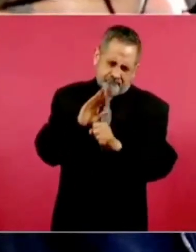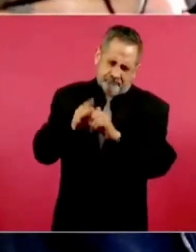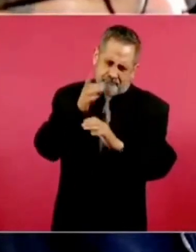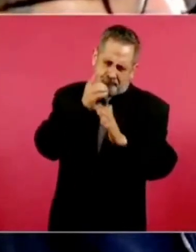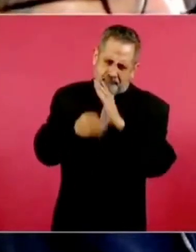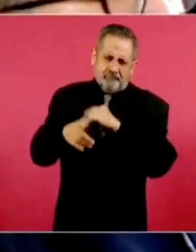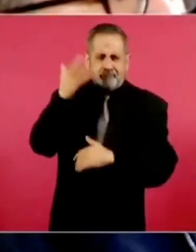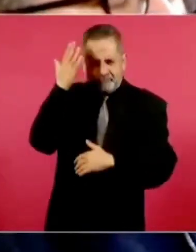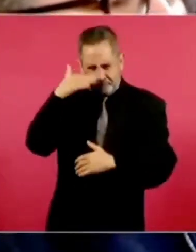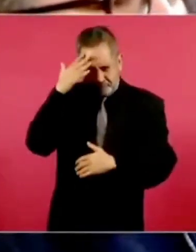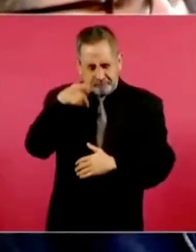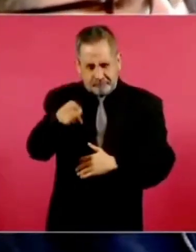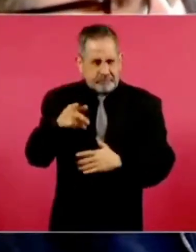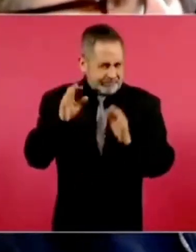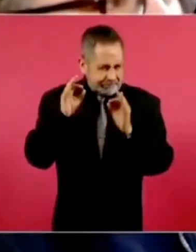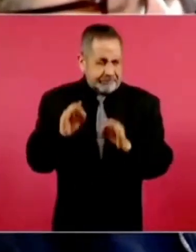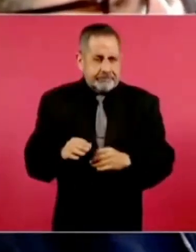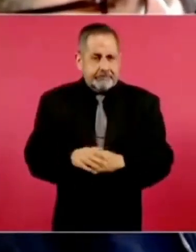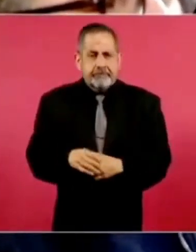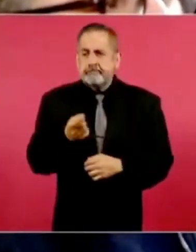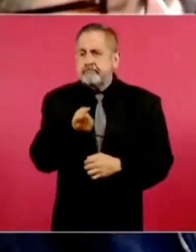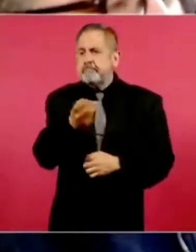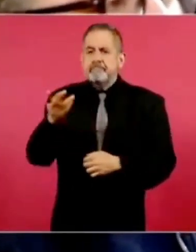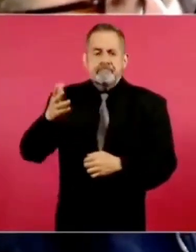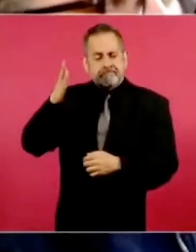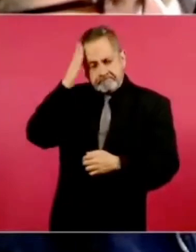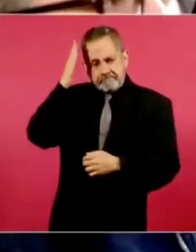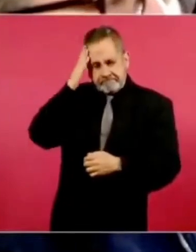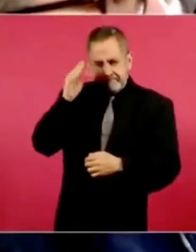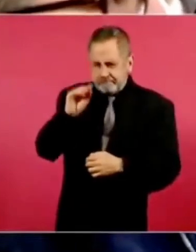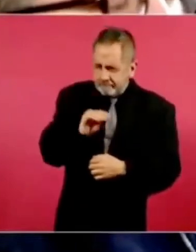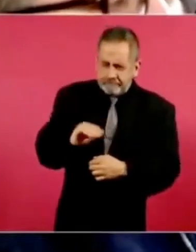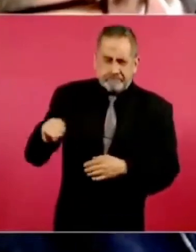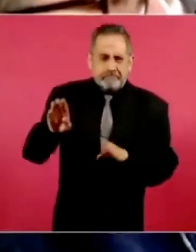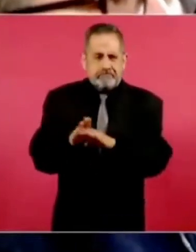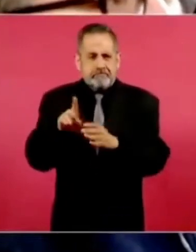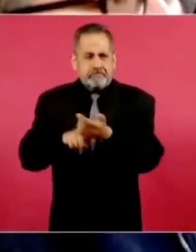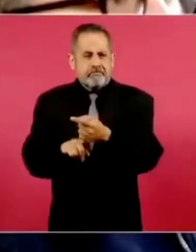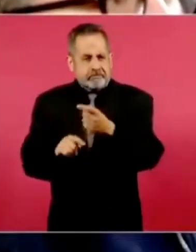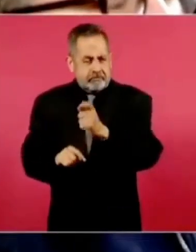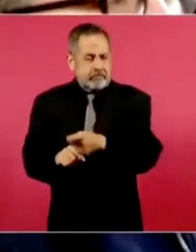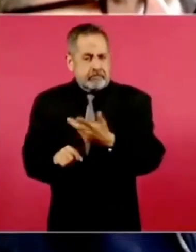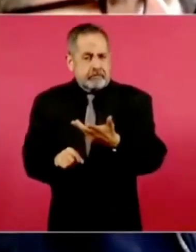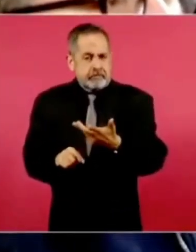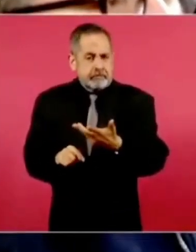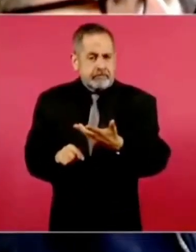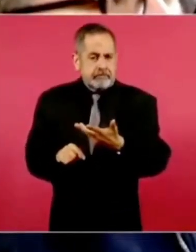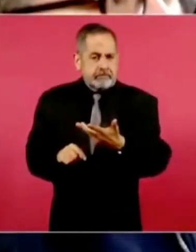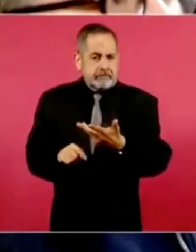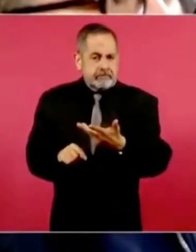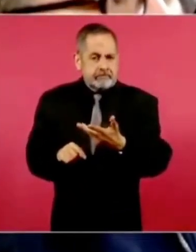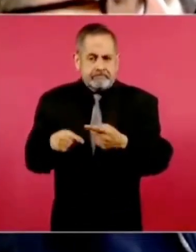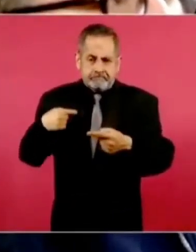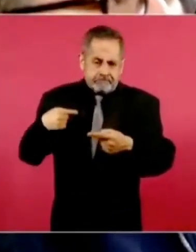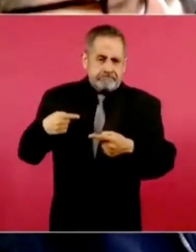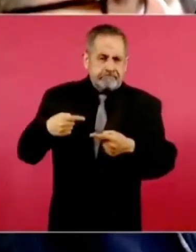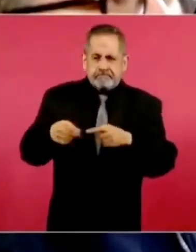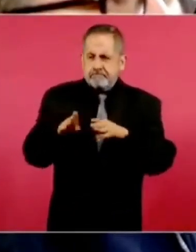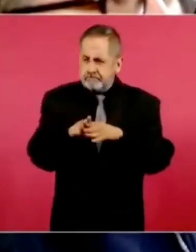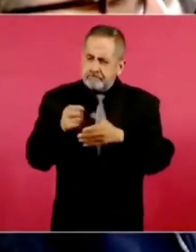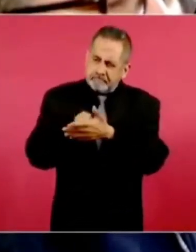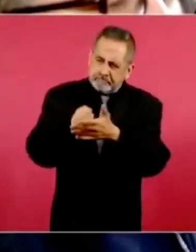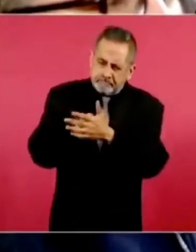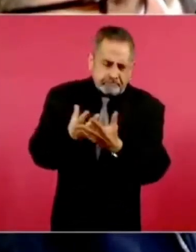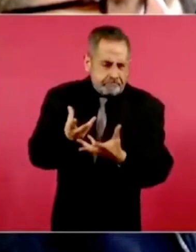movimiento, los auténticos liderazgos, los que no son tan liderazgos, pero que llegaron en la última parte del movimiento,